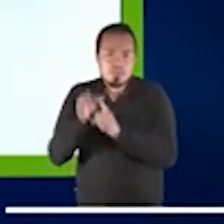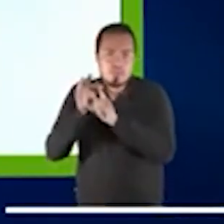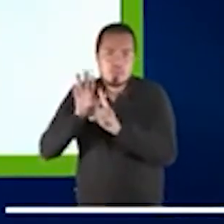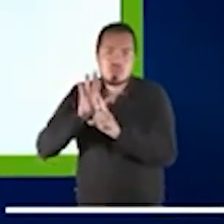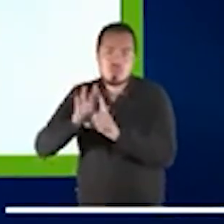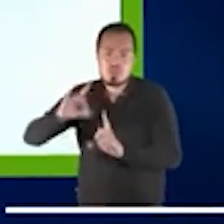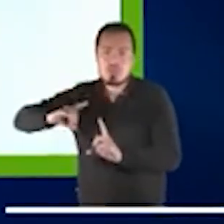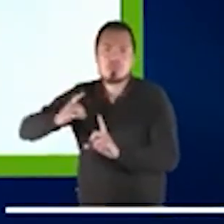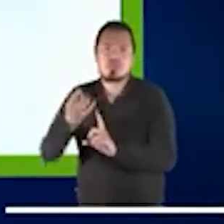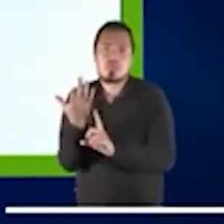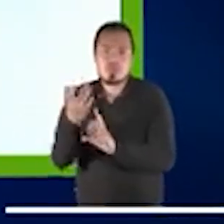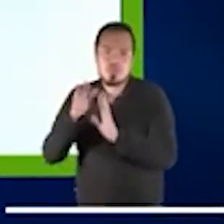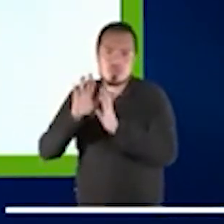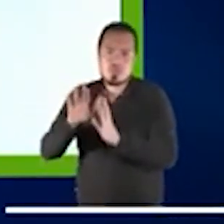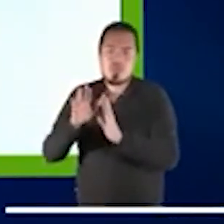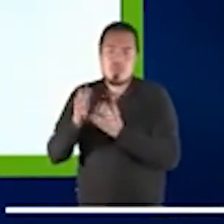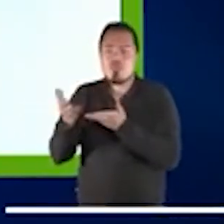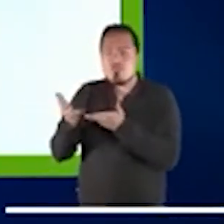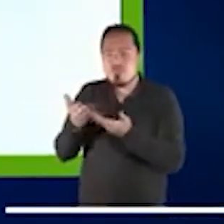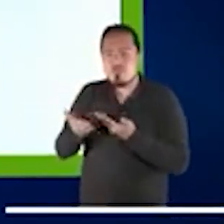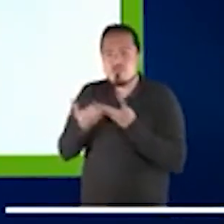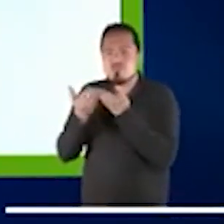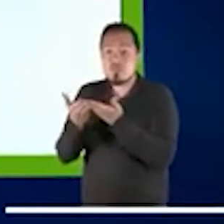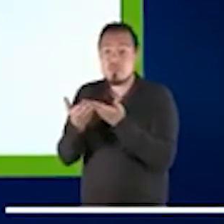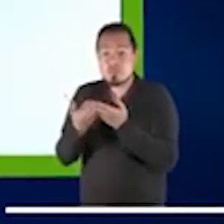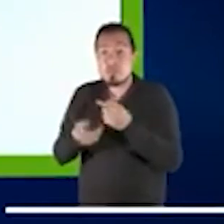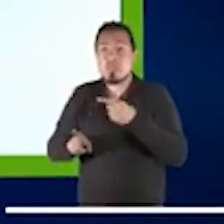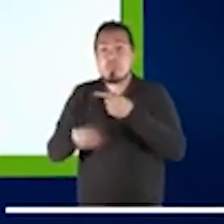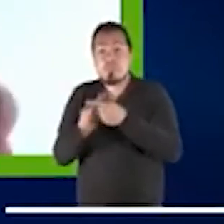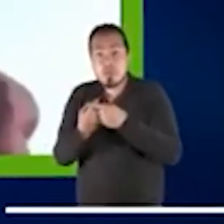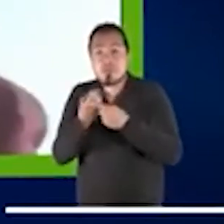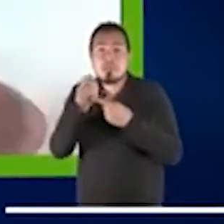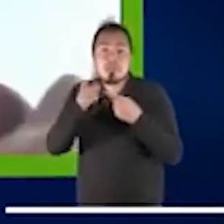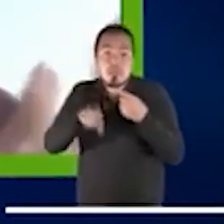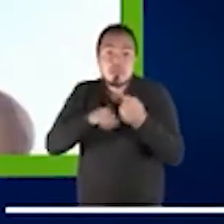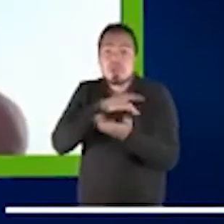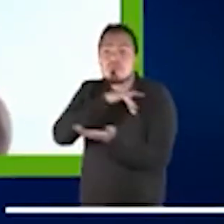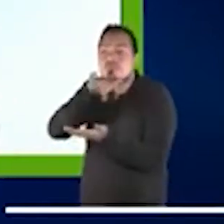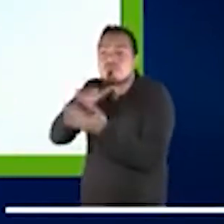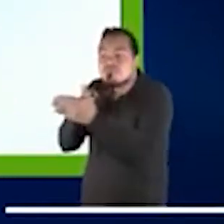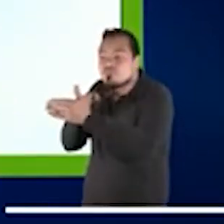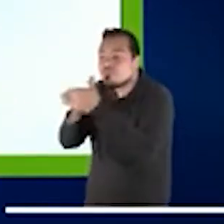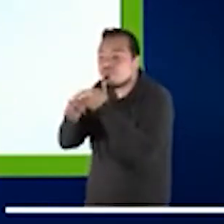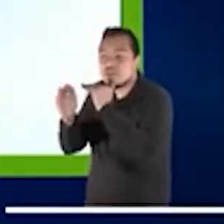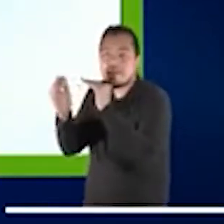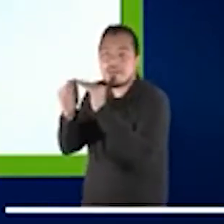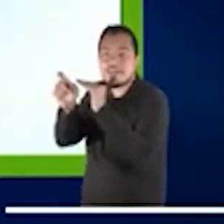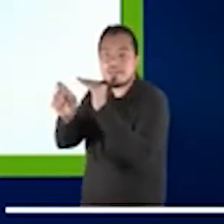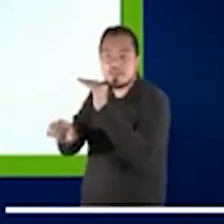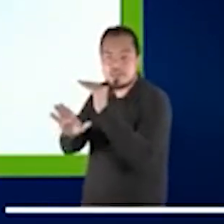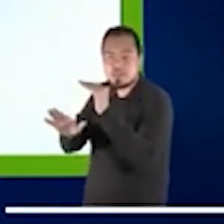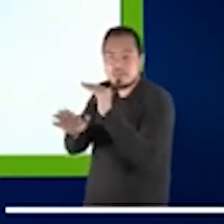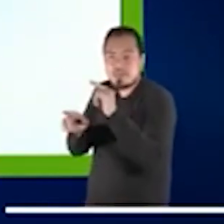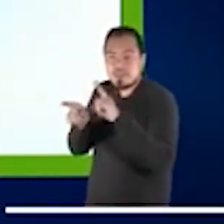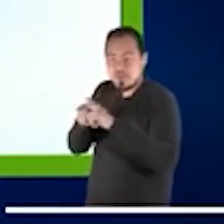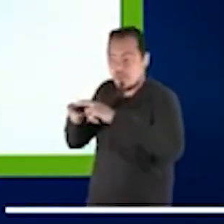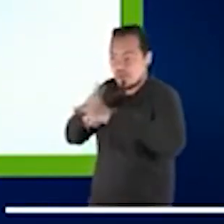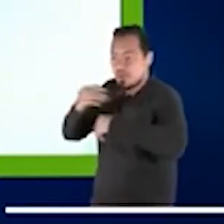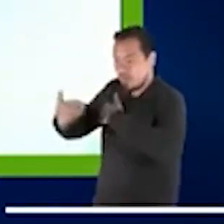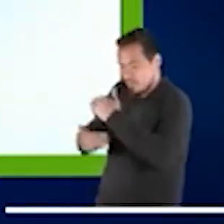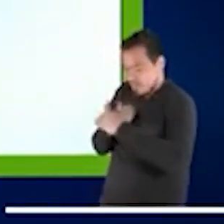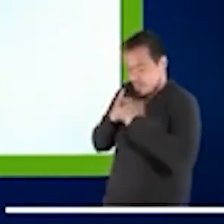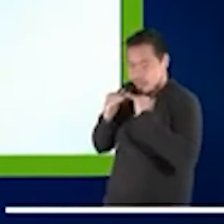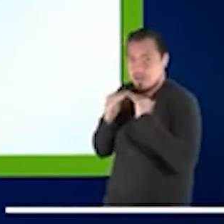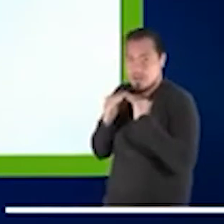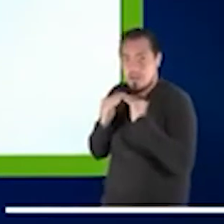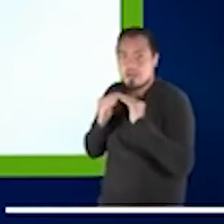principio, pero también con el hecho que estamos entrando en la casa de la gente, como ahora en mi casa. Y es algo muy, muy personal, que